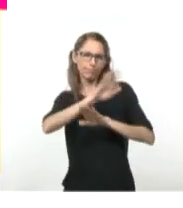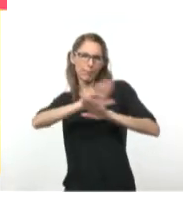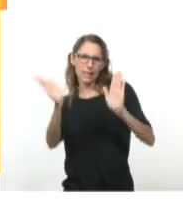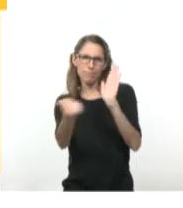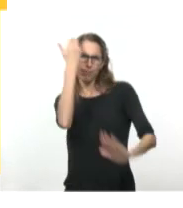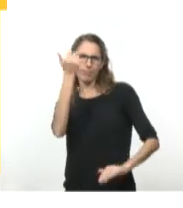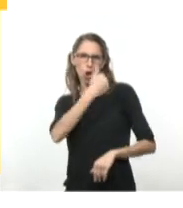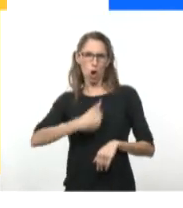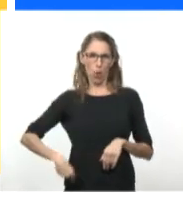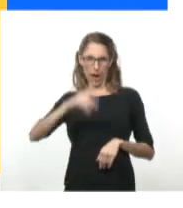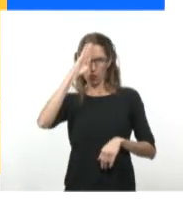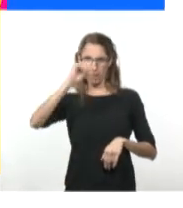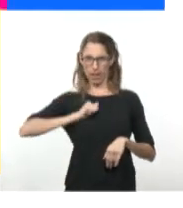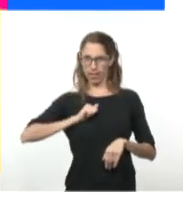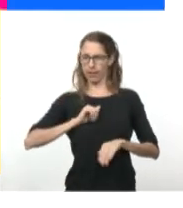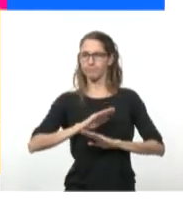Fulgencio Batista.